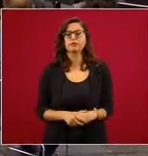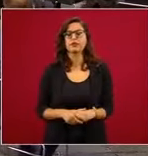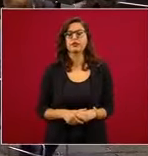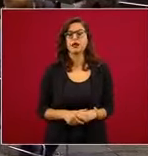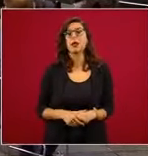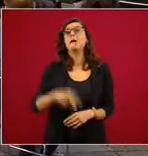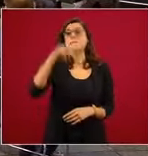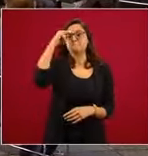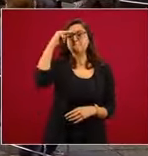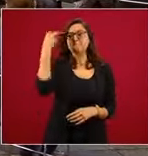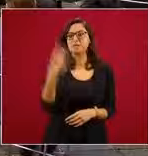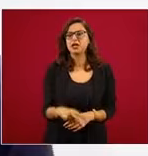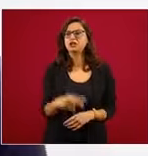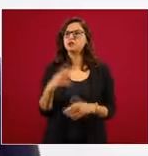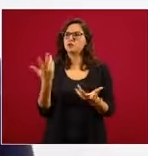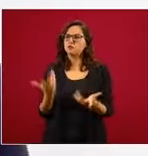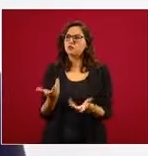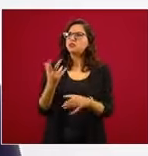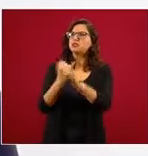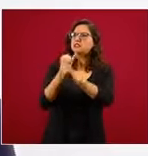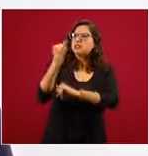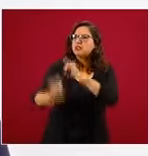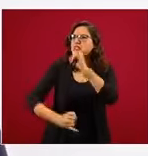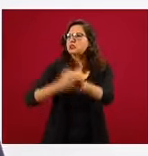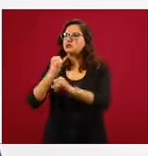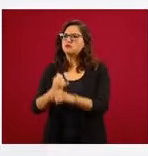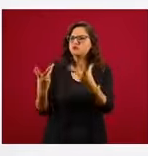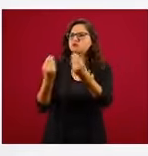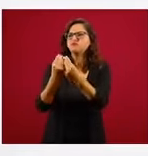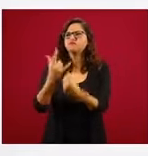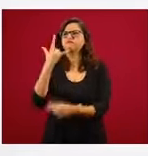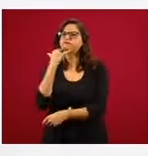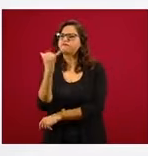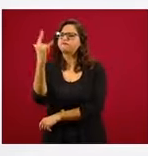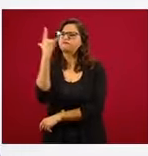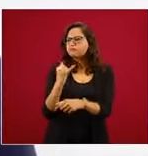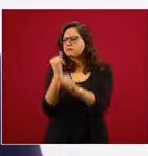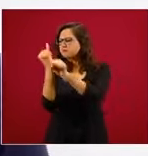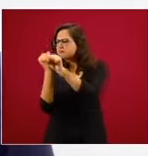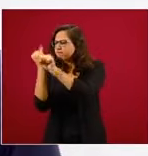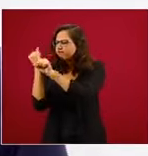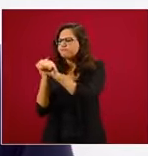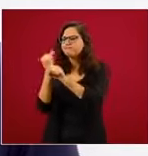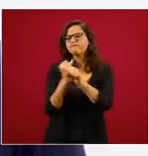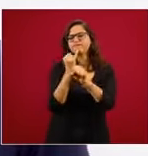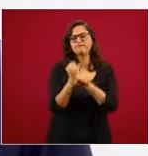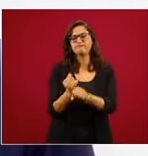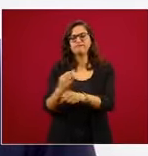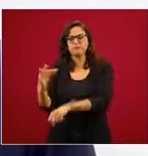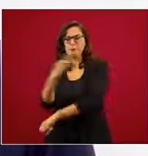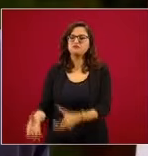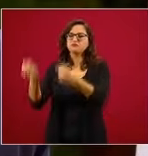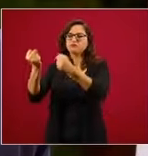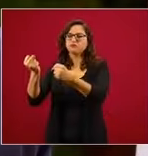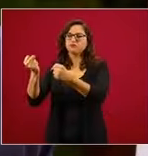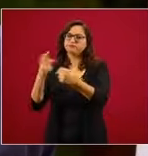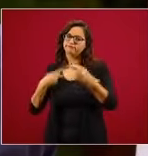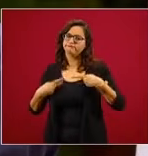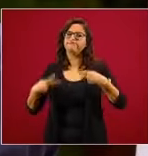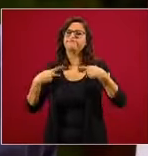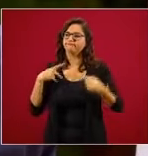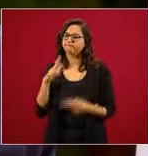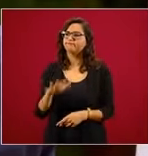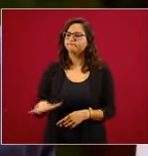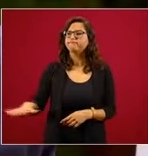principales esfuerzos internacionales para desarrollar una vacuna contra el COVID-19. Es